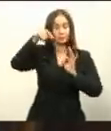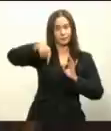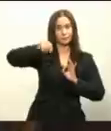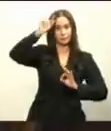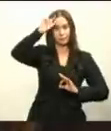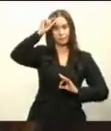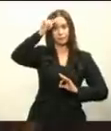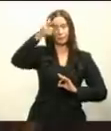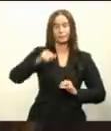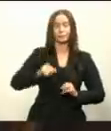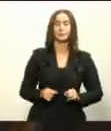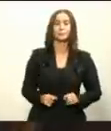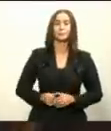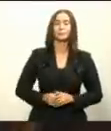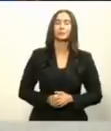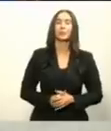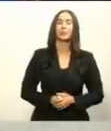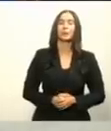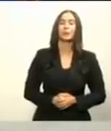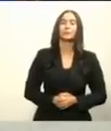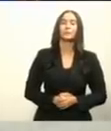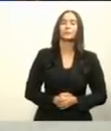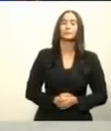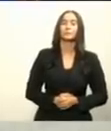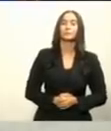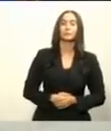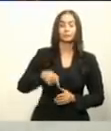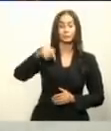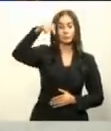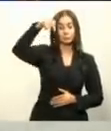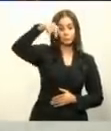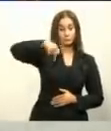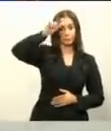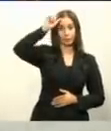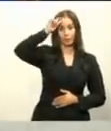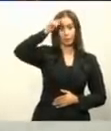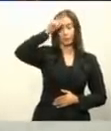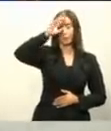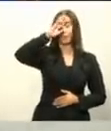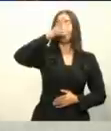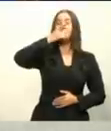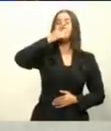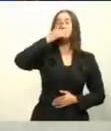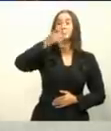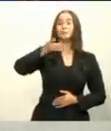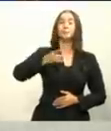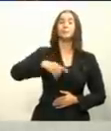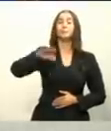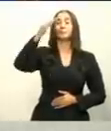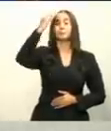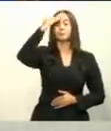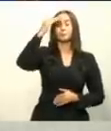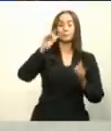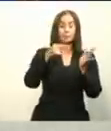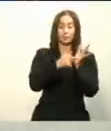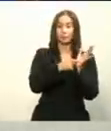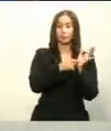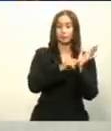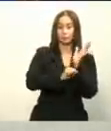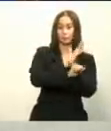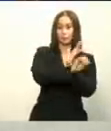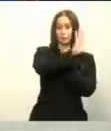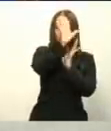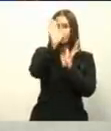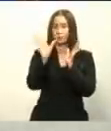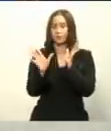Administración. Desde el Gobierno de la República, les aseguramos que habrá certeza absoluta para todos los